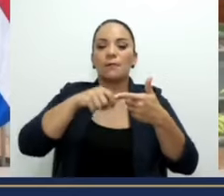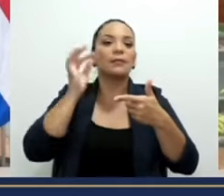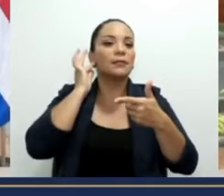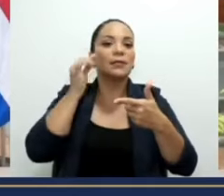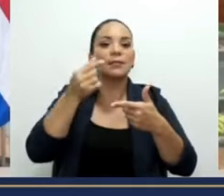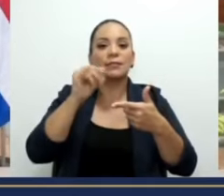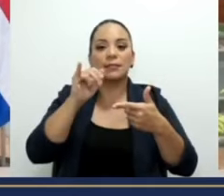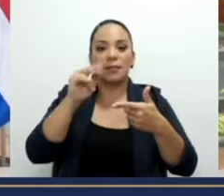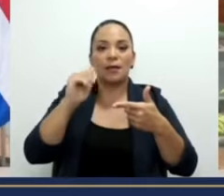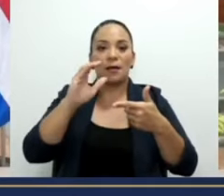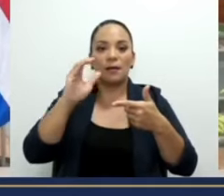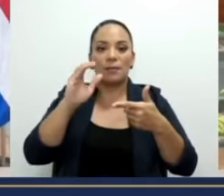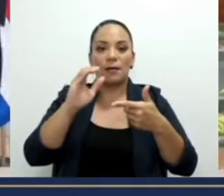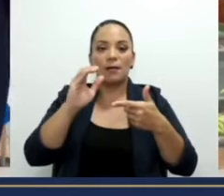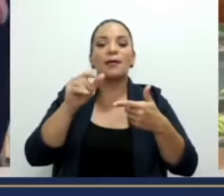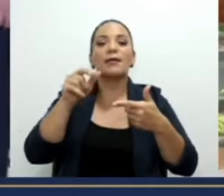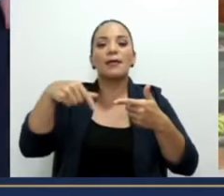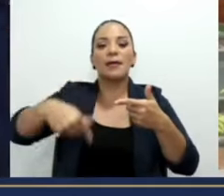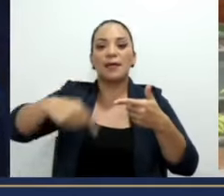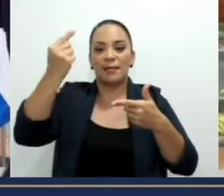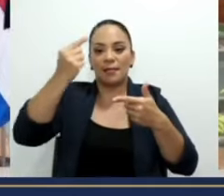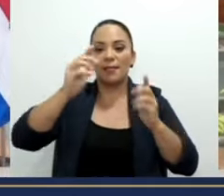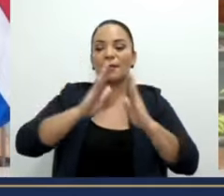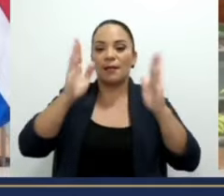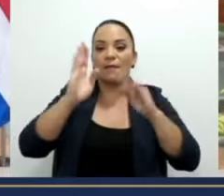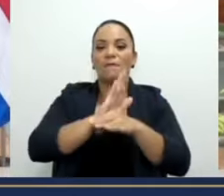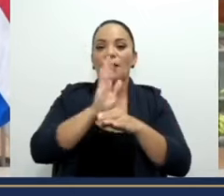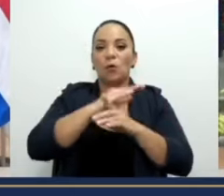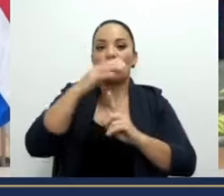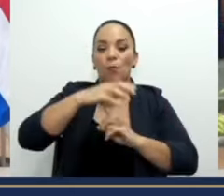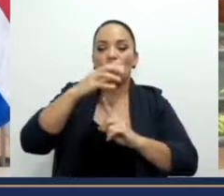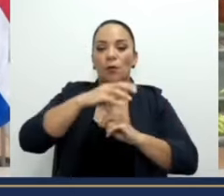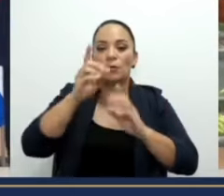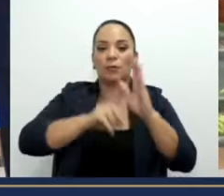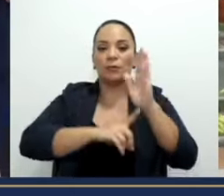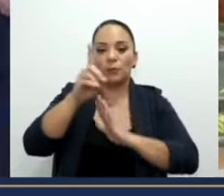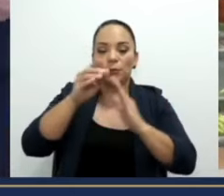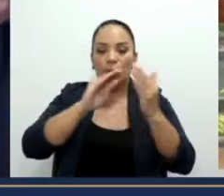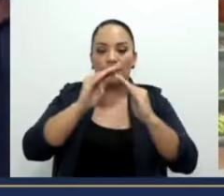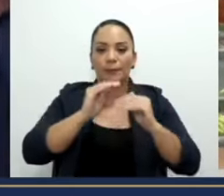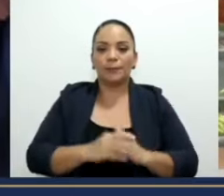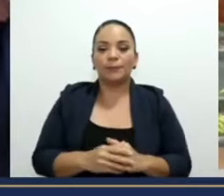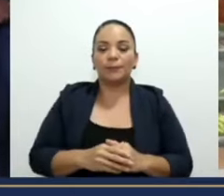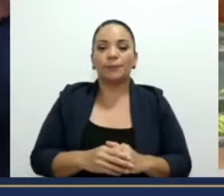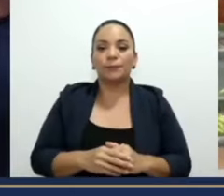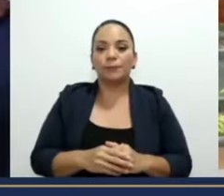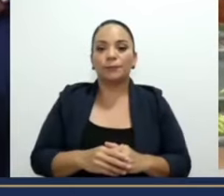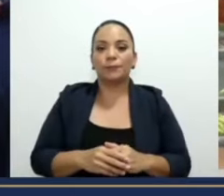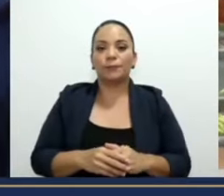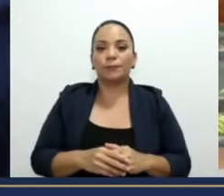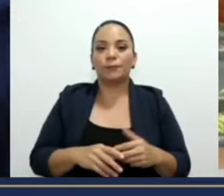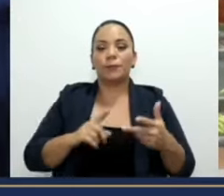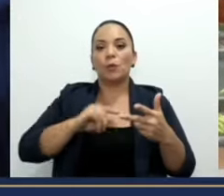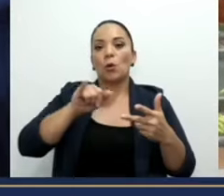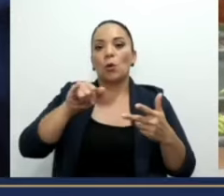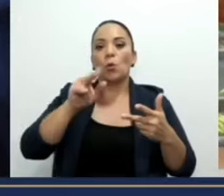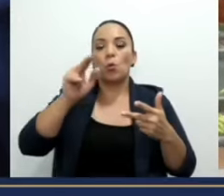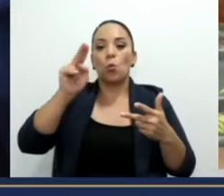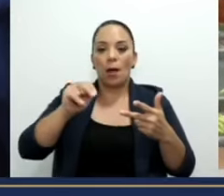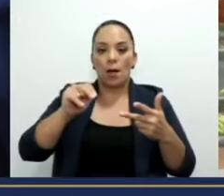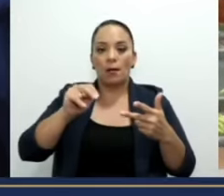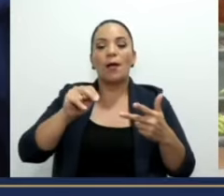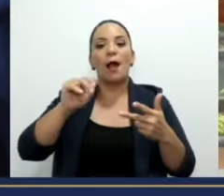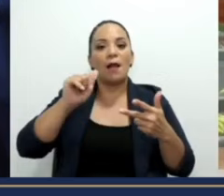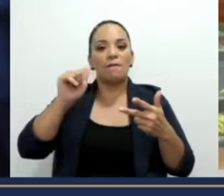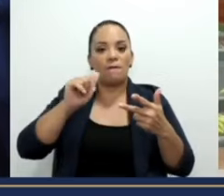Gina Carvajal Vega, gerente general del Banco Popular y de Desarrollo Comunal. El señor Juan Alfaro y el presidente de la República